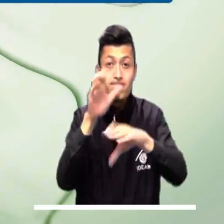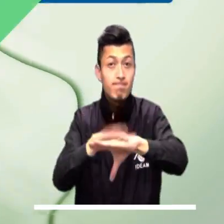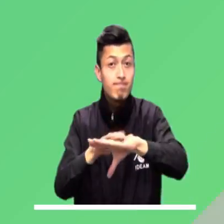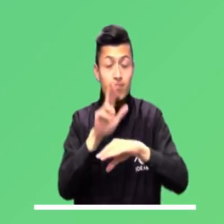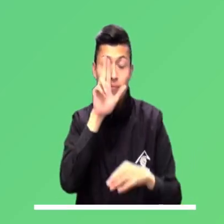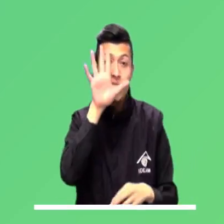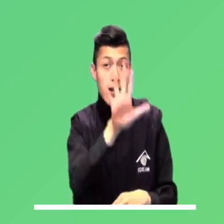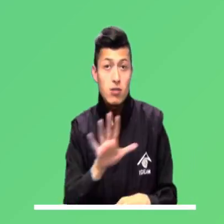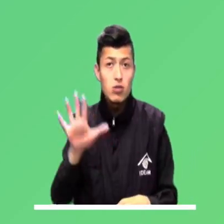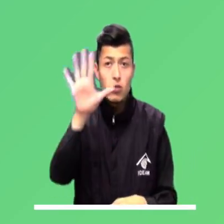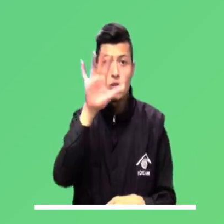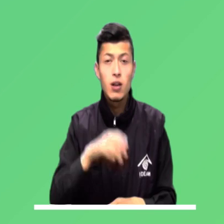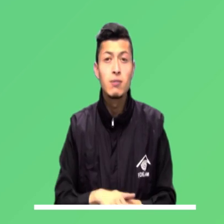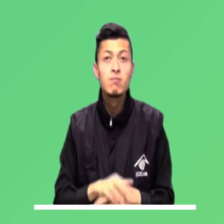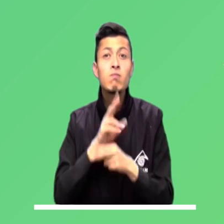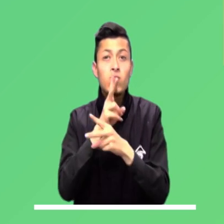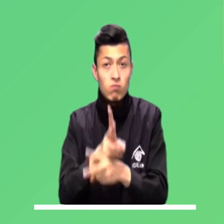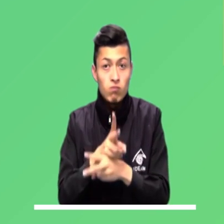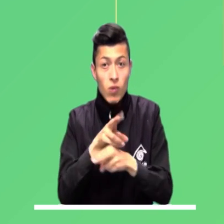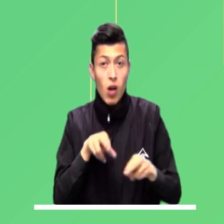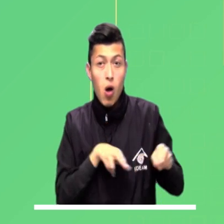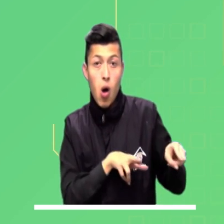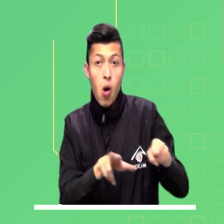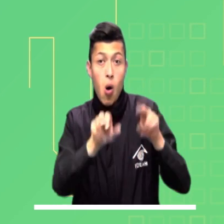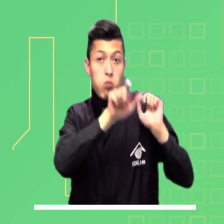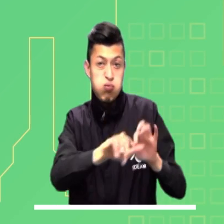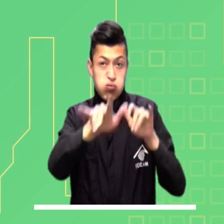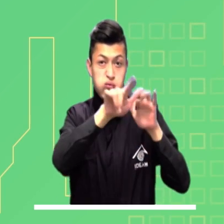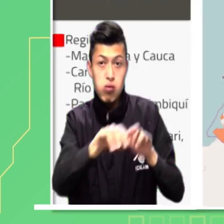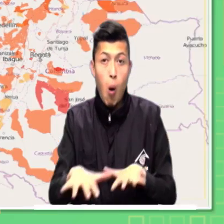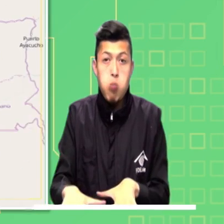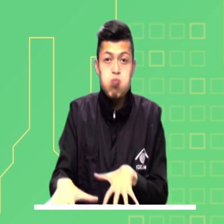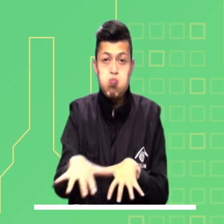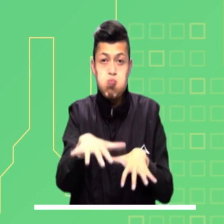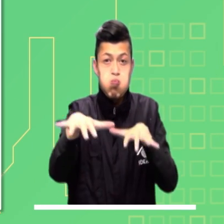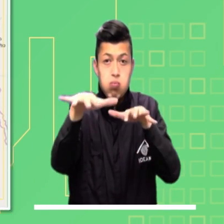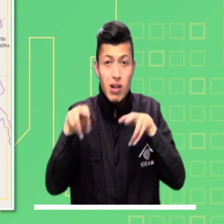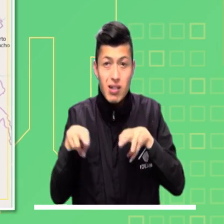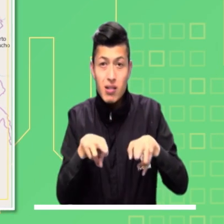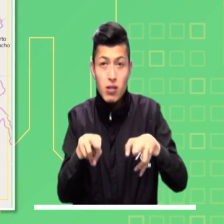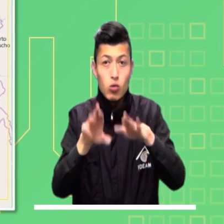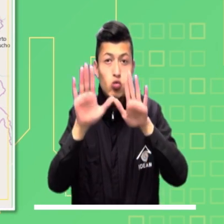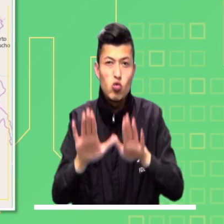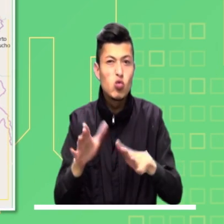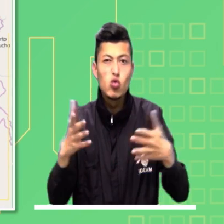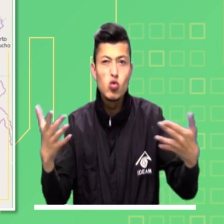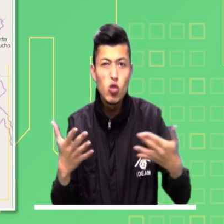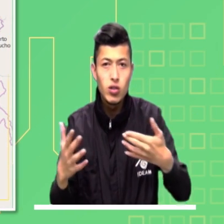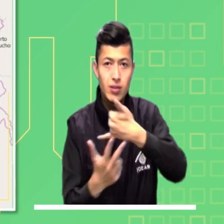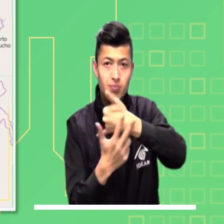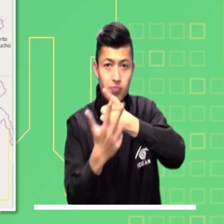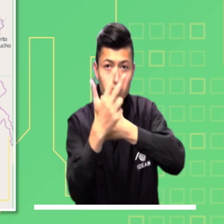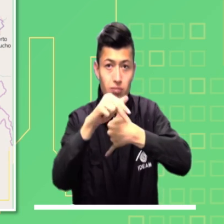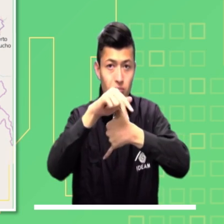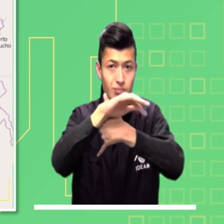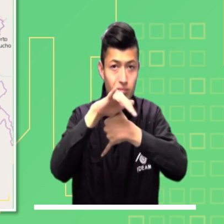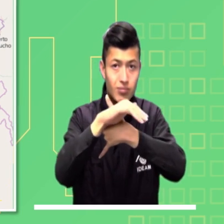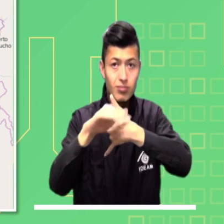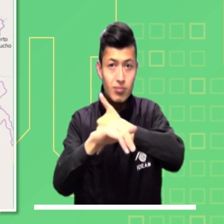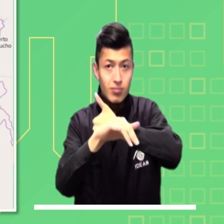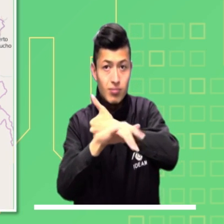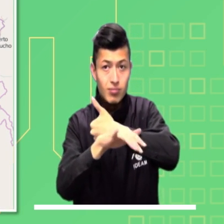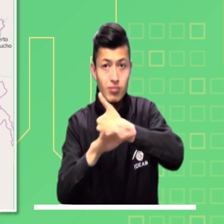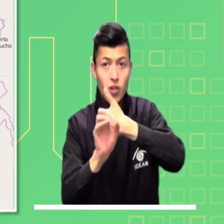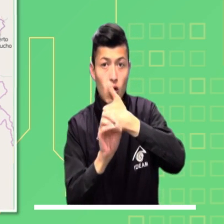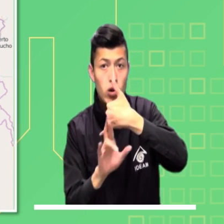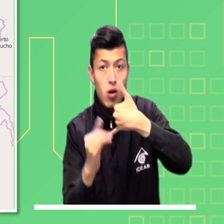Mucha atención a las principales alertas para hoy a nivel nacional. Mucha atención a las crecientes súbitas e inundaciones que se vienen presentando en